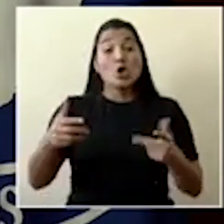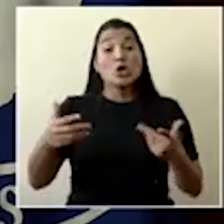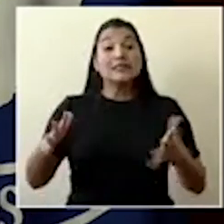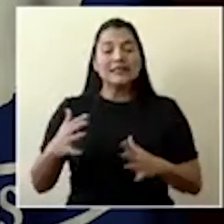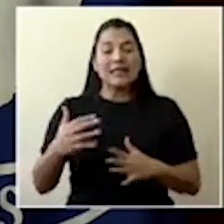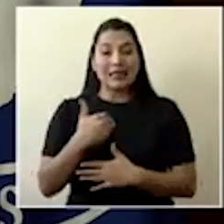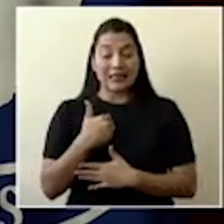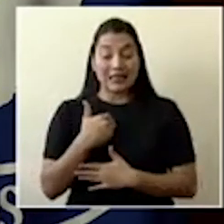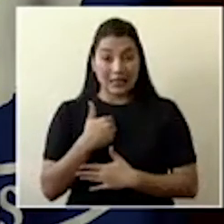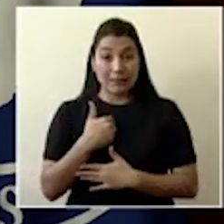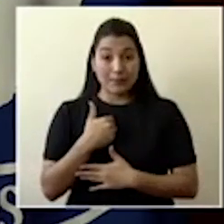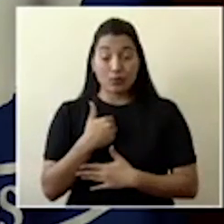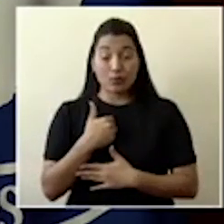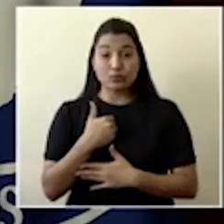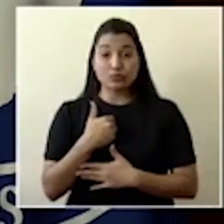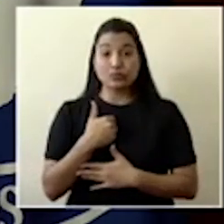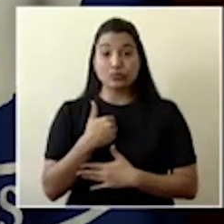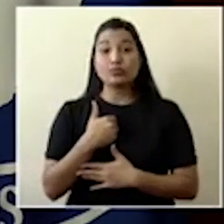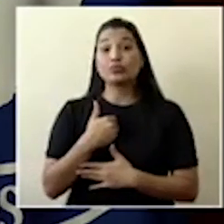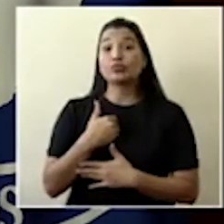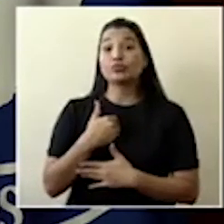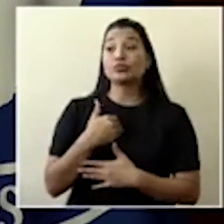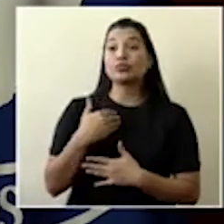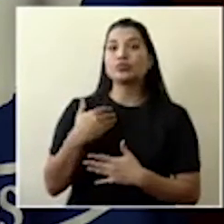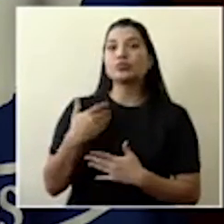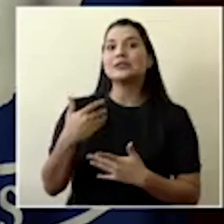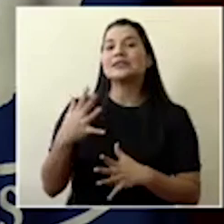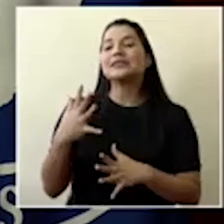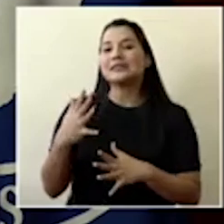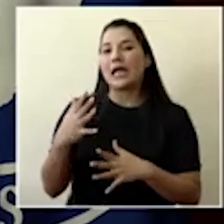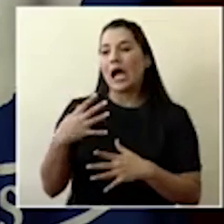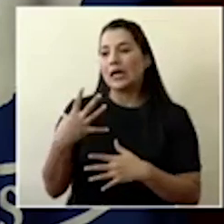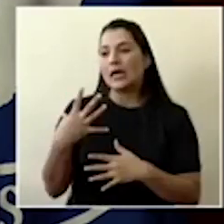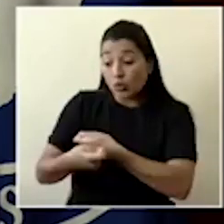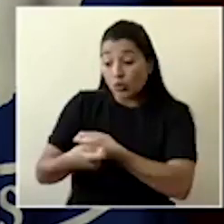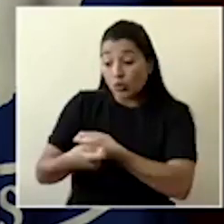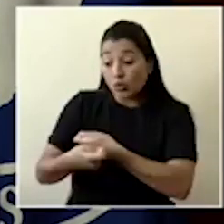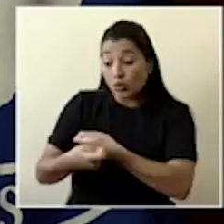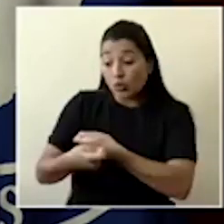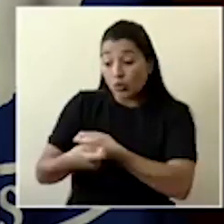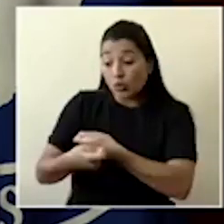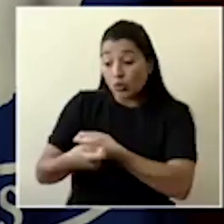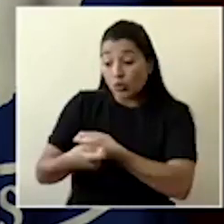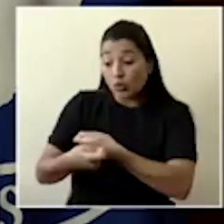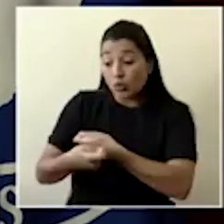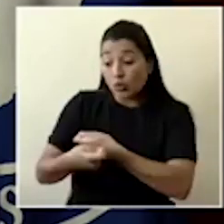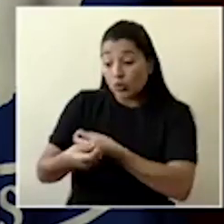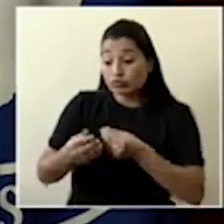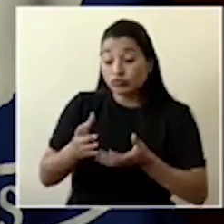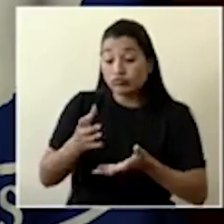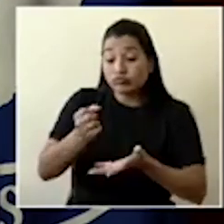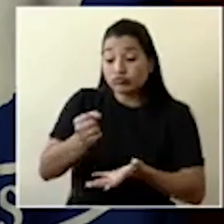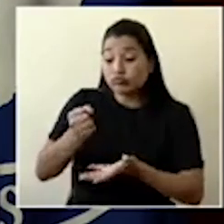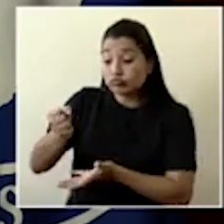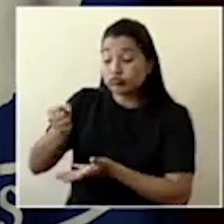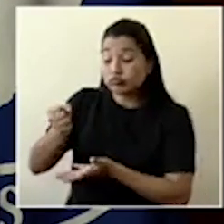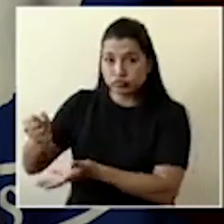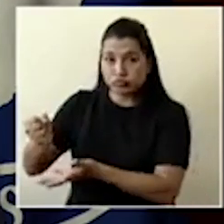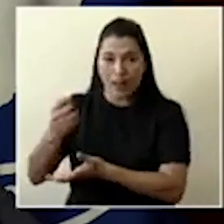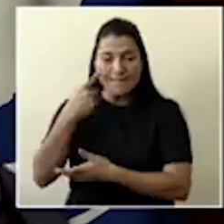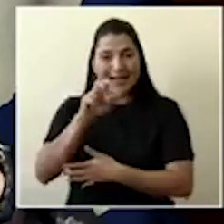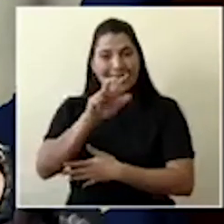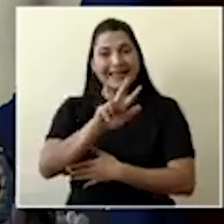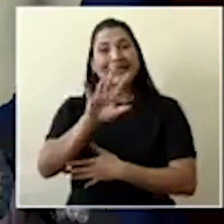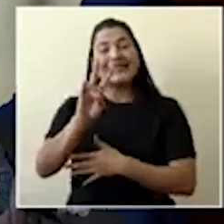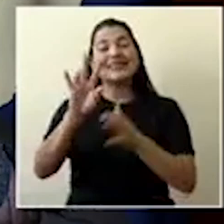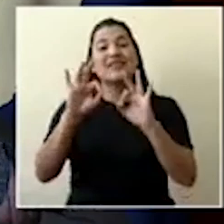la salida de los primeros suministros para 37 familias indígenas en el cantón